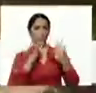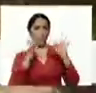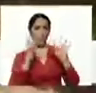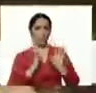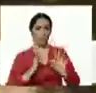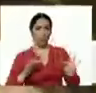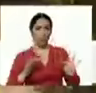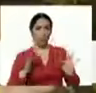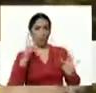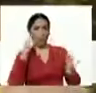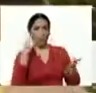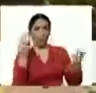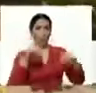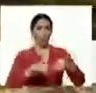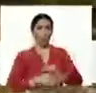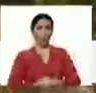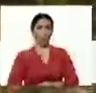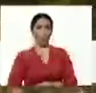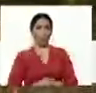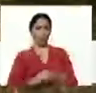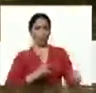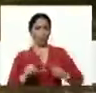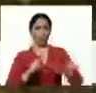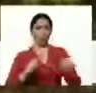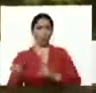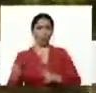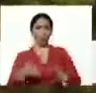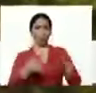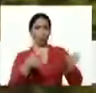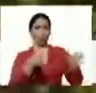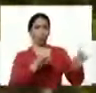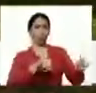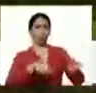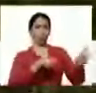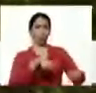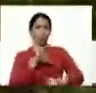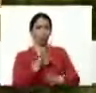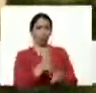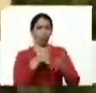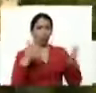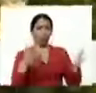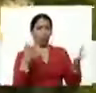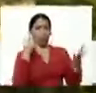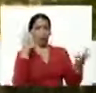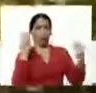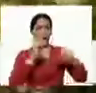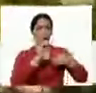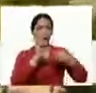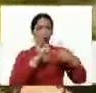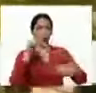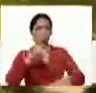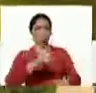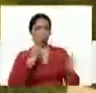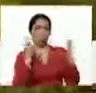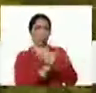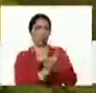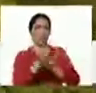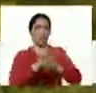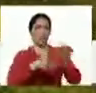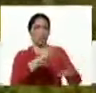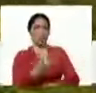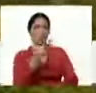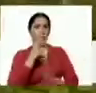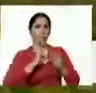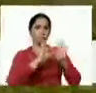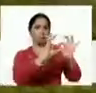conjunta ejecutar por vía agropatria esta gran alianza estratégica que hoy se convierte en un paso importante de